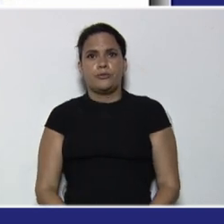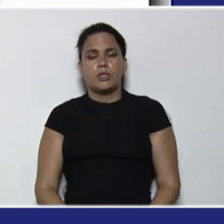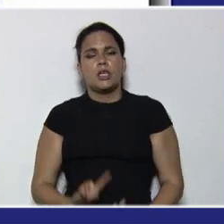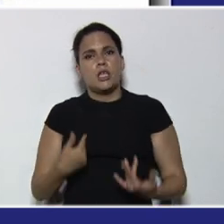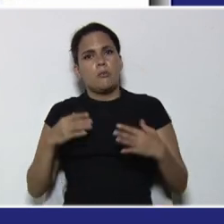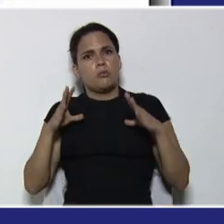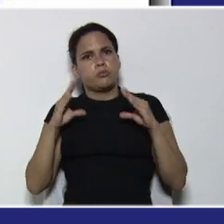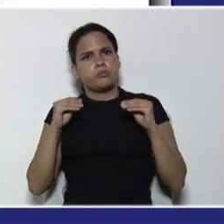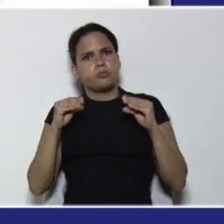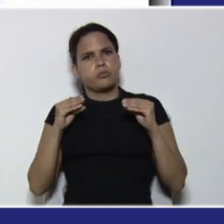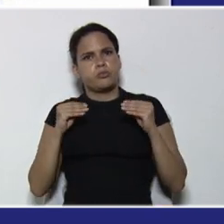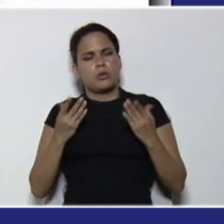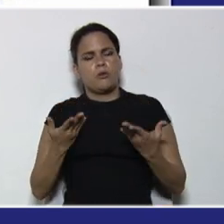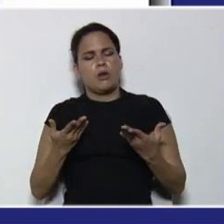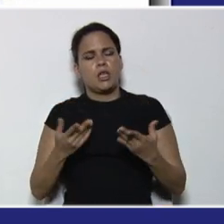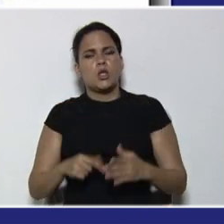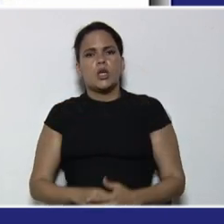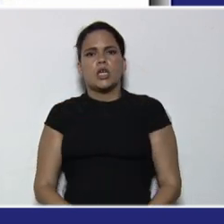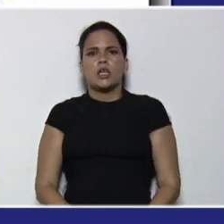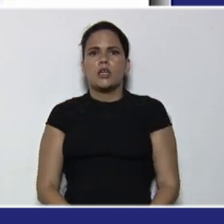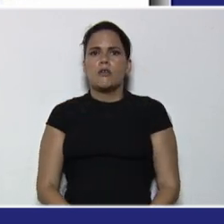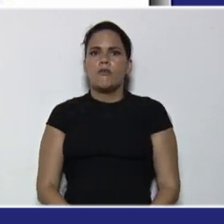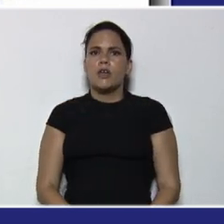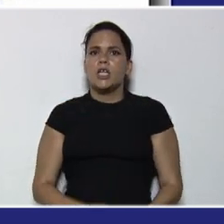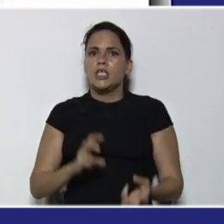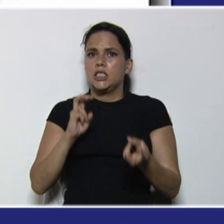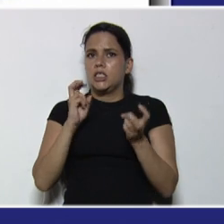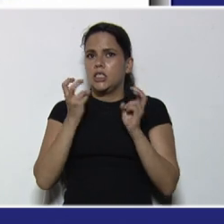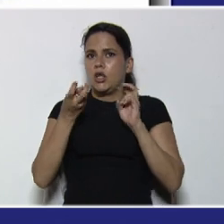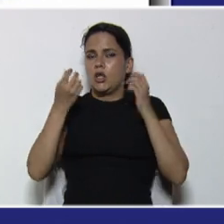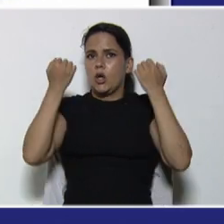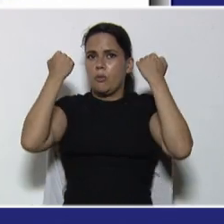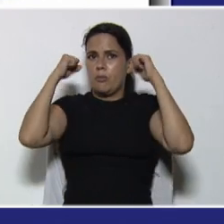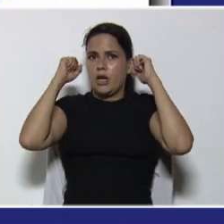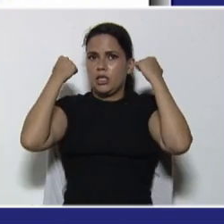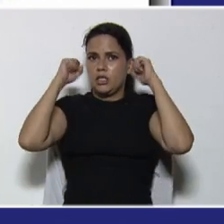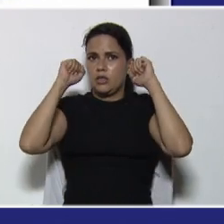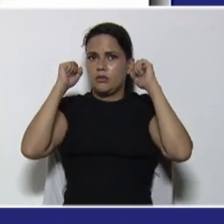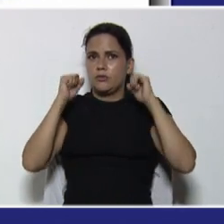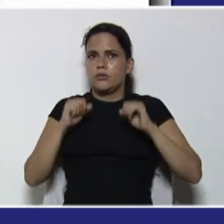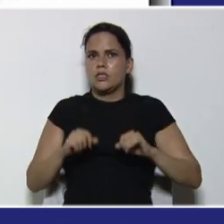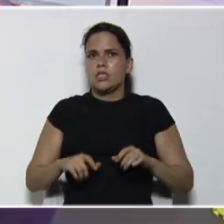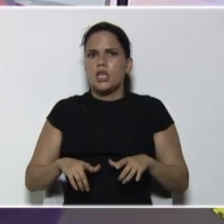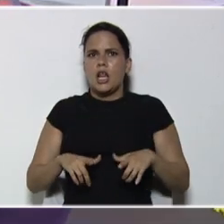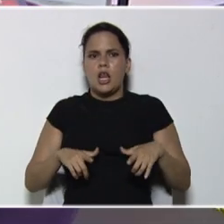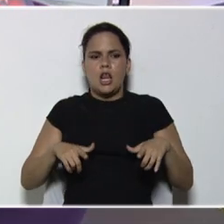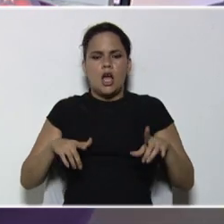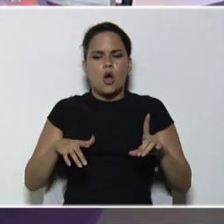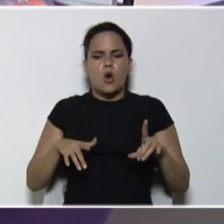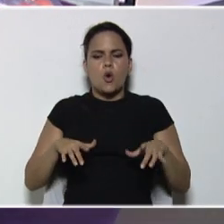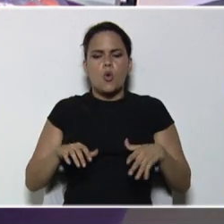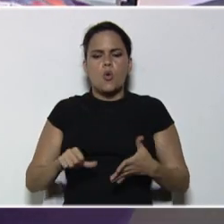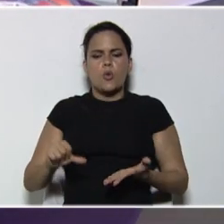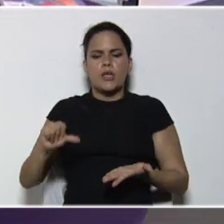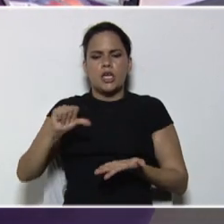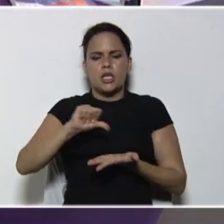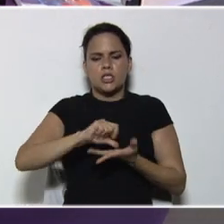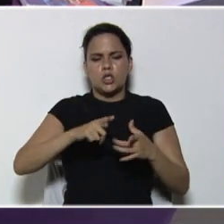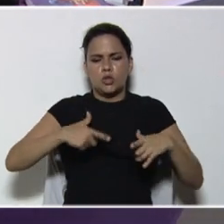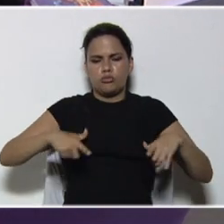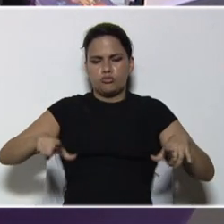hablando, que el referente, teórico, práctico, dice, la posición relativa, de dos rectas, en el plano,